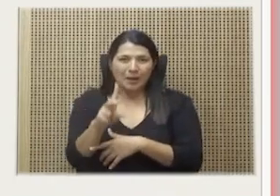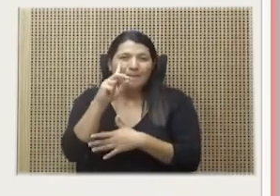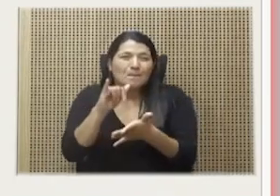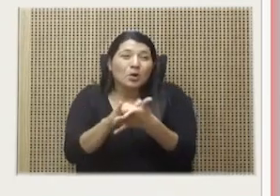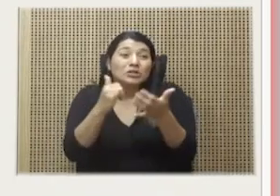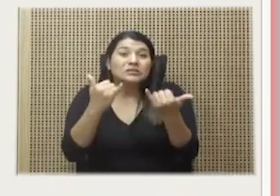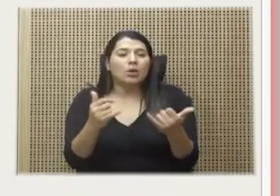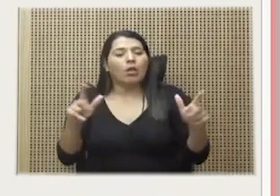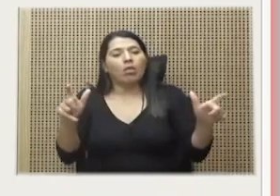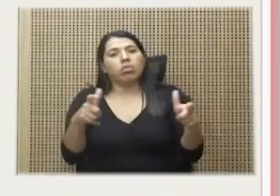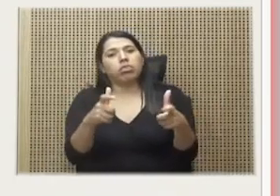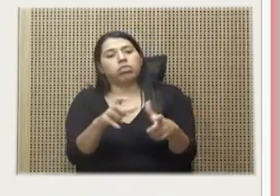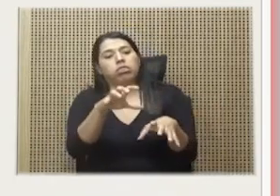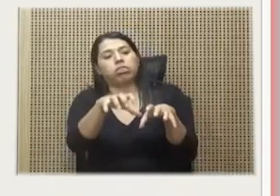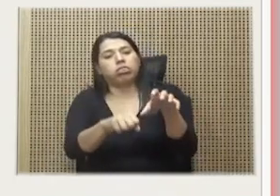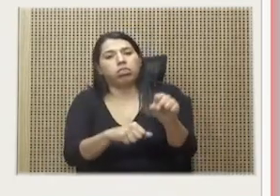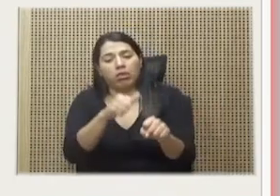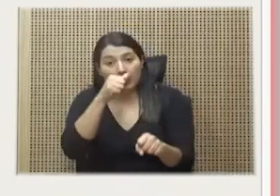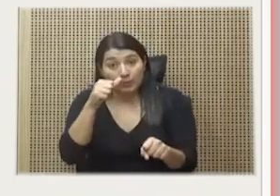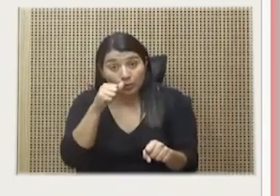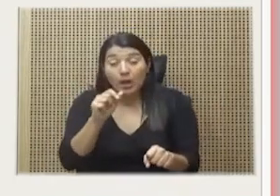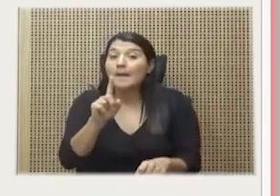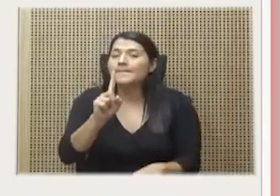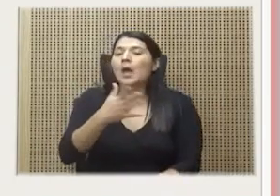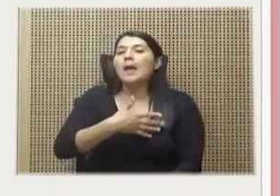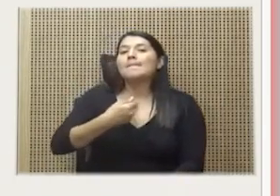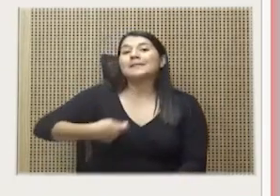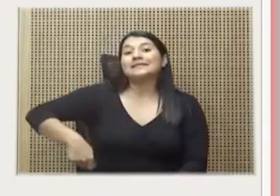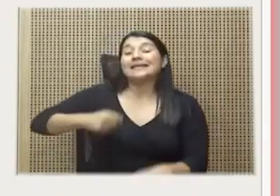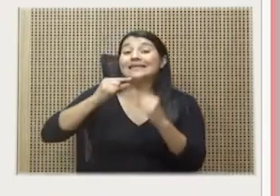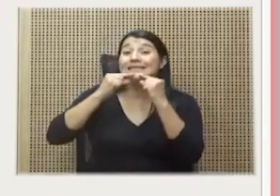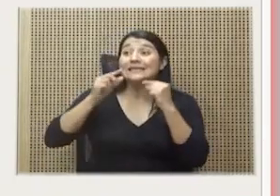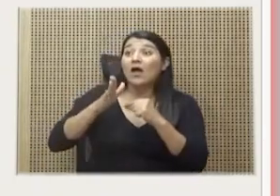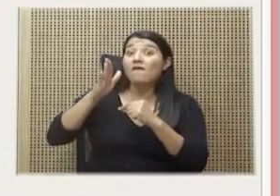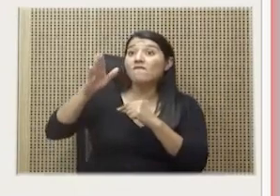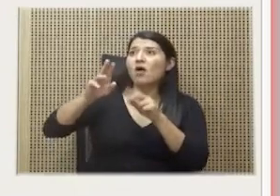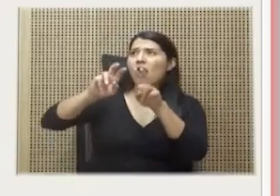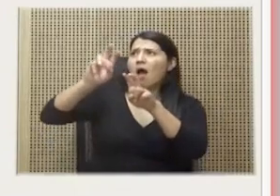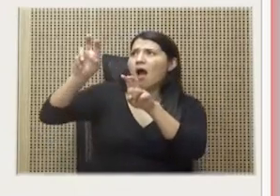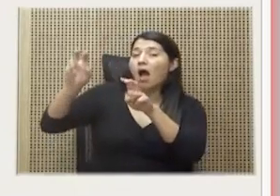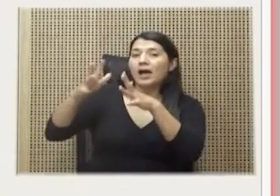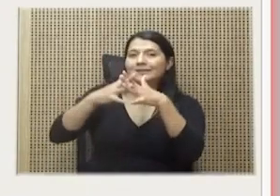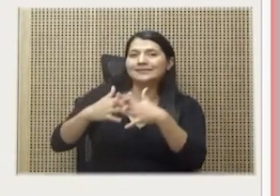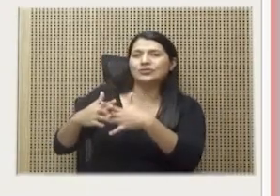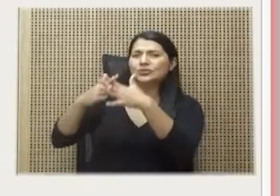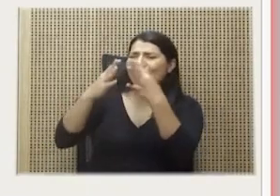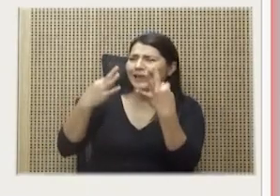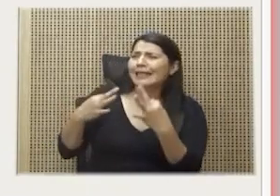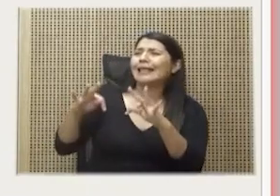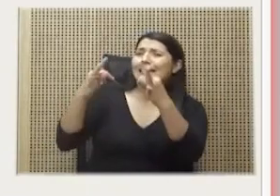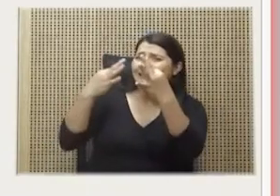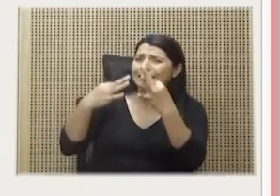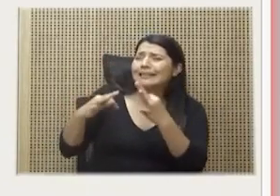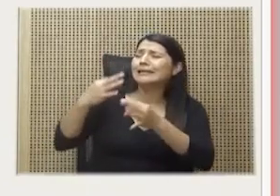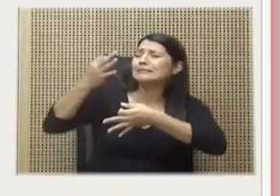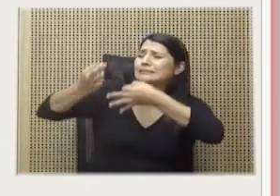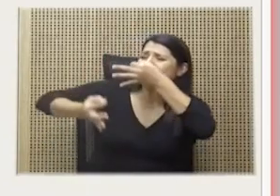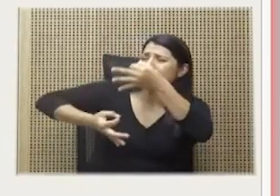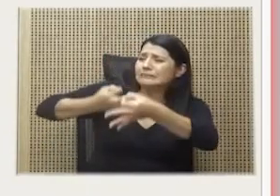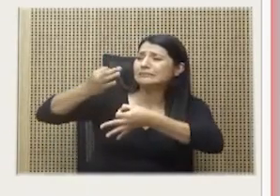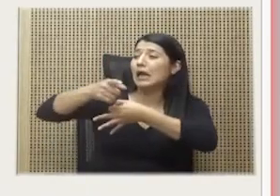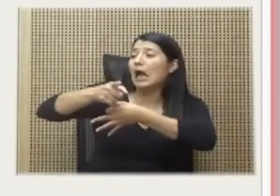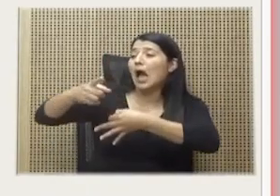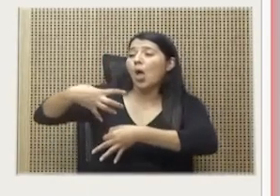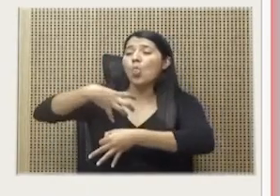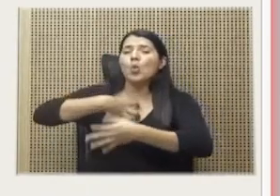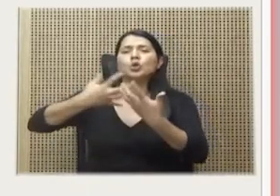el presidente Rodrigo Chávez, de JIR en Estados Unidos, trata de convencer a los dueños de las empresas más poderosas